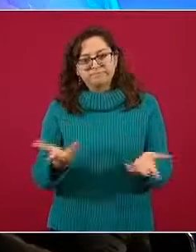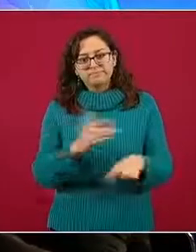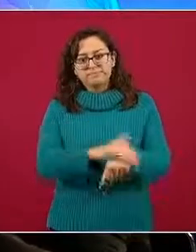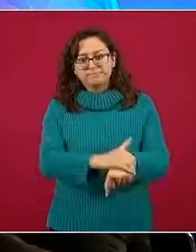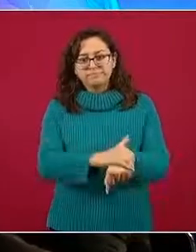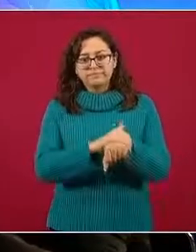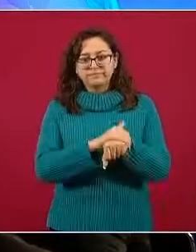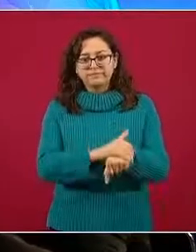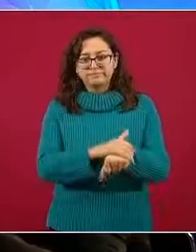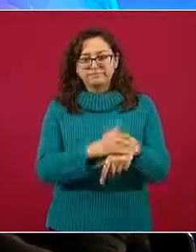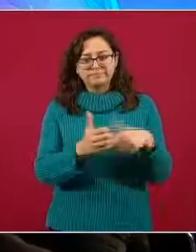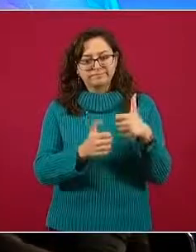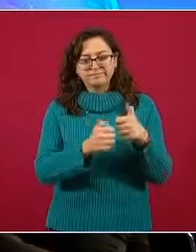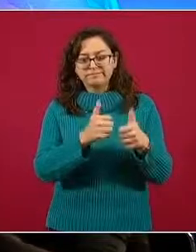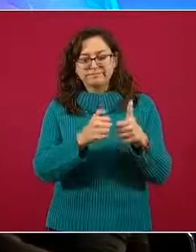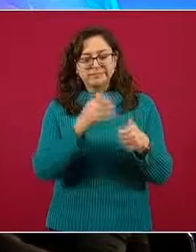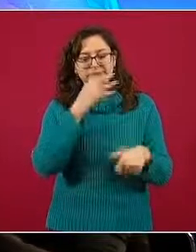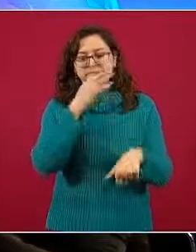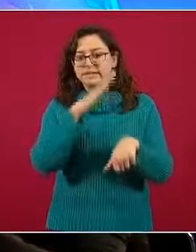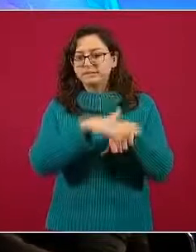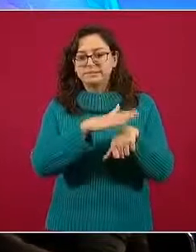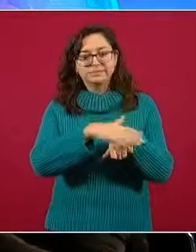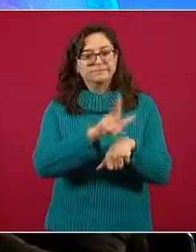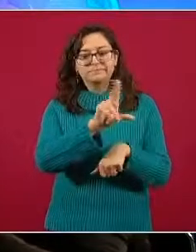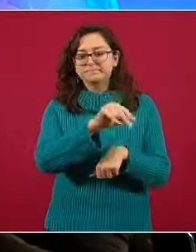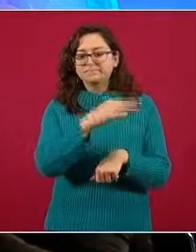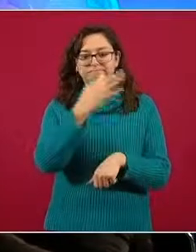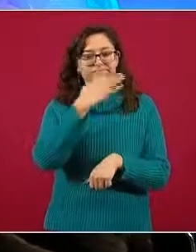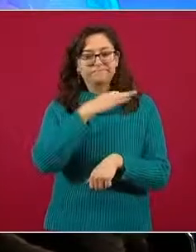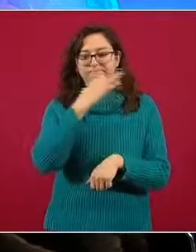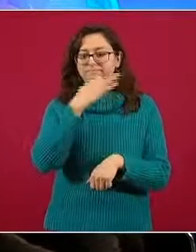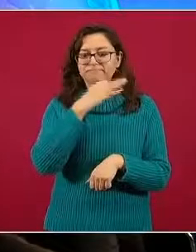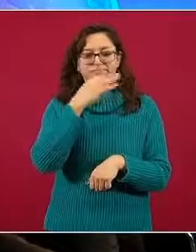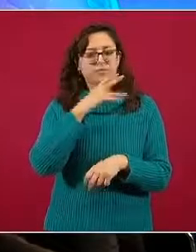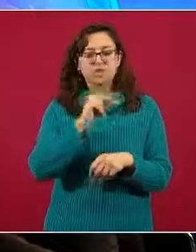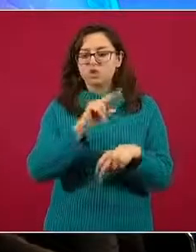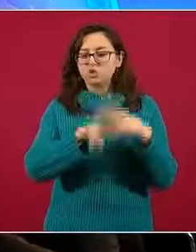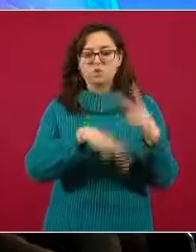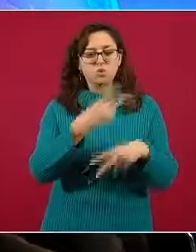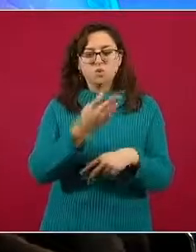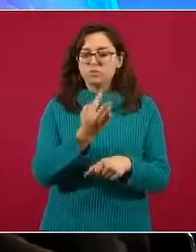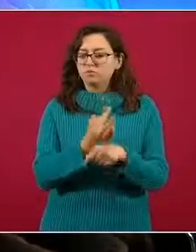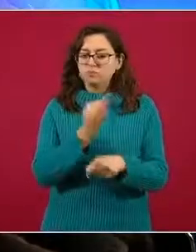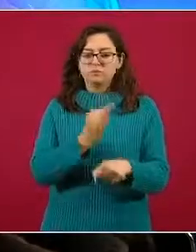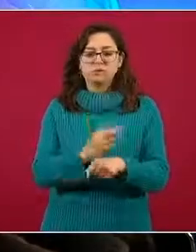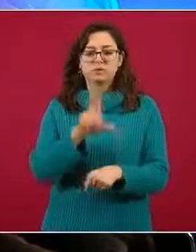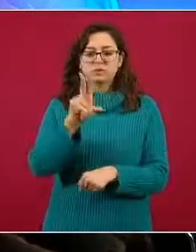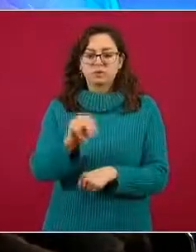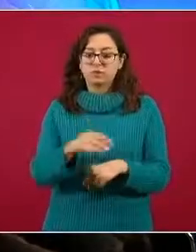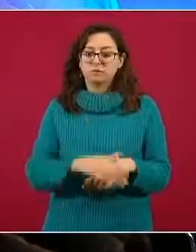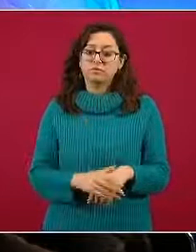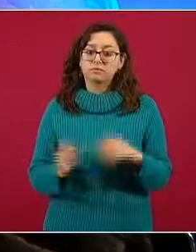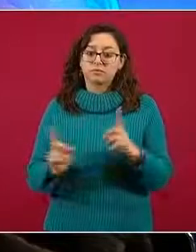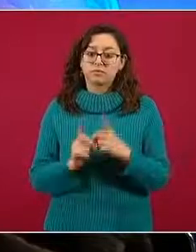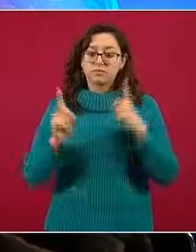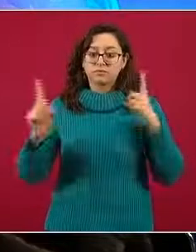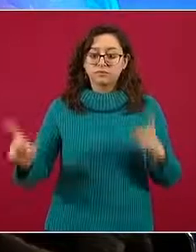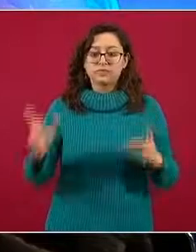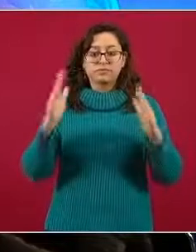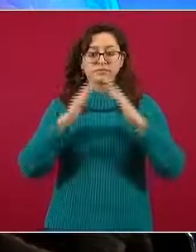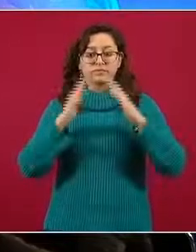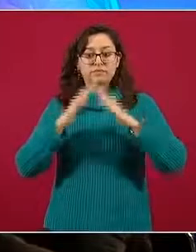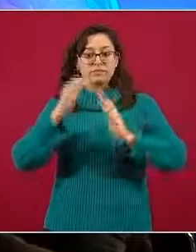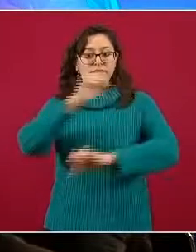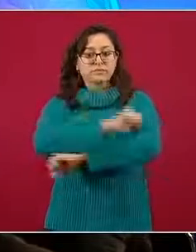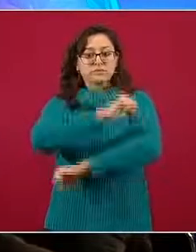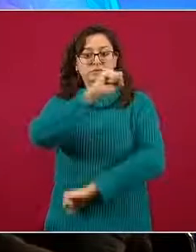mi teléfono, no, no hay que hacer una fiesta, no en este momento. Mantén sana distancia, ventila tu casa